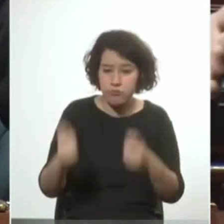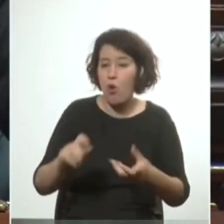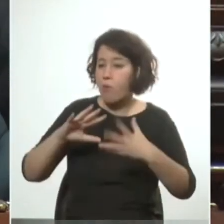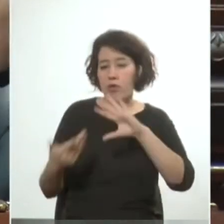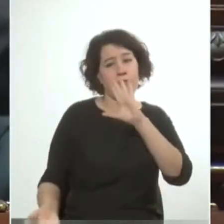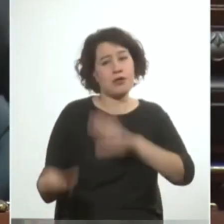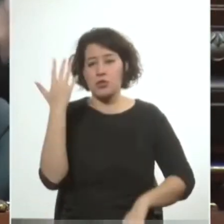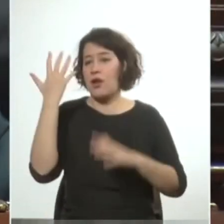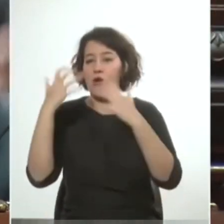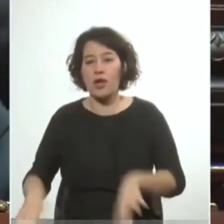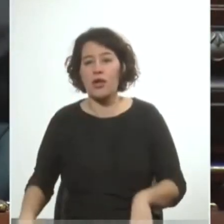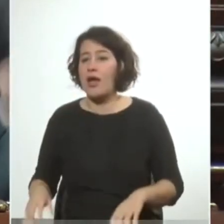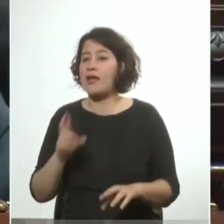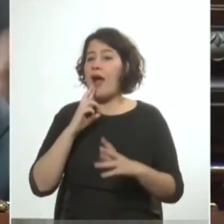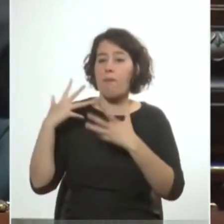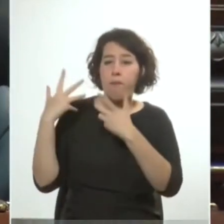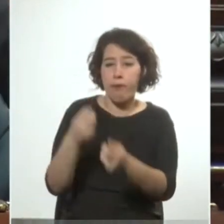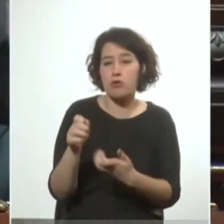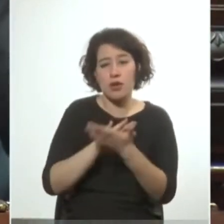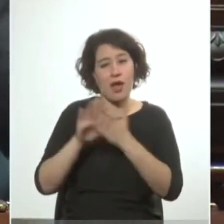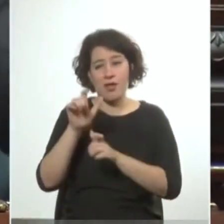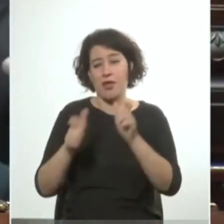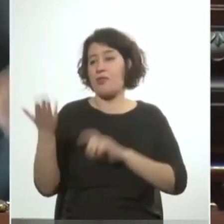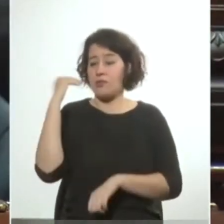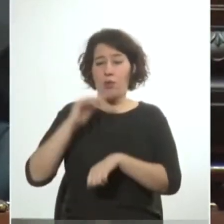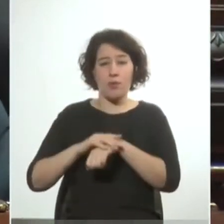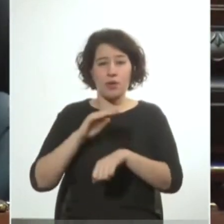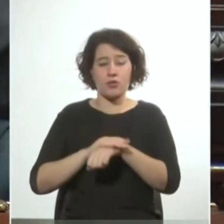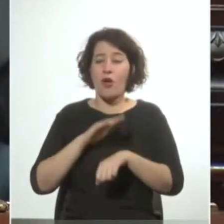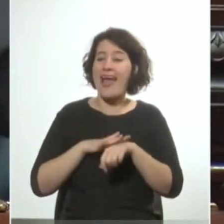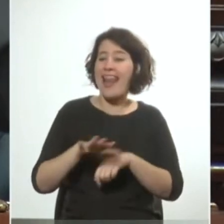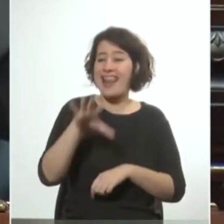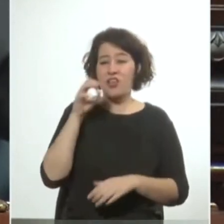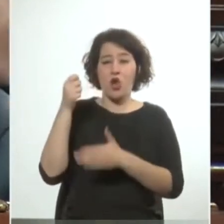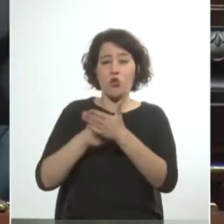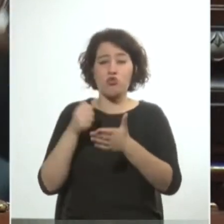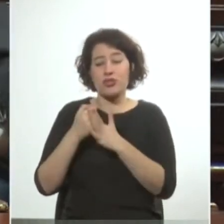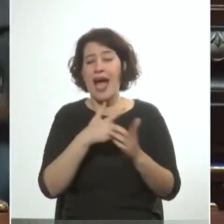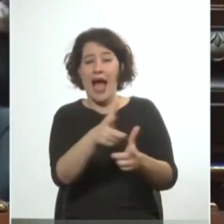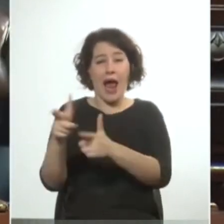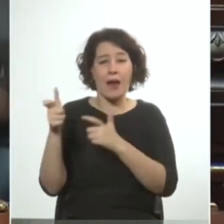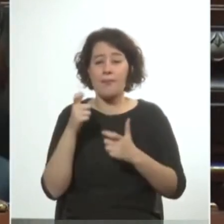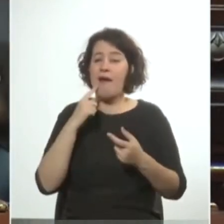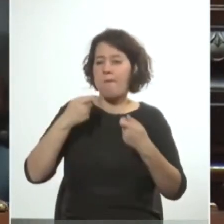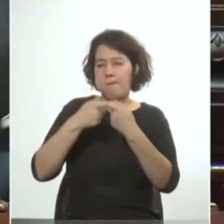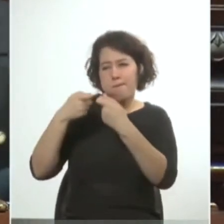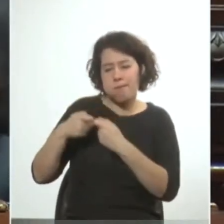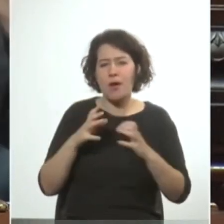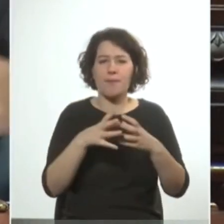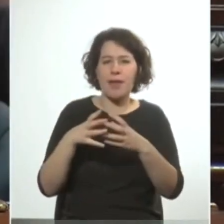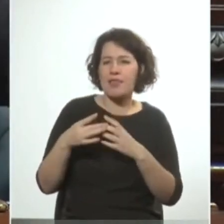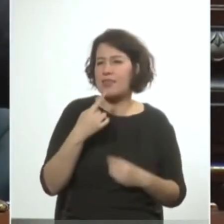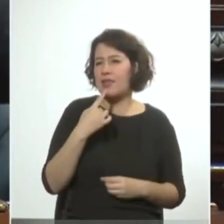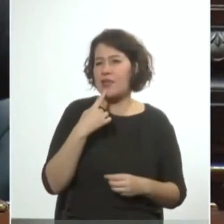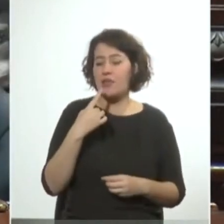el mayoritario y que no recibió el respaldo popular en el momento de imponerlo que se eligió la lucha de las armas y la complicidad de otros partidos políticos